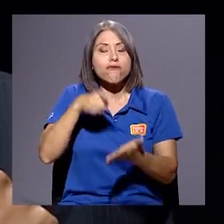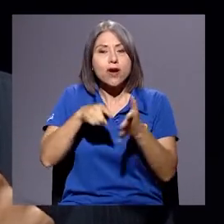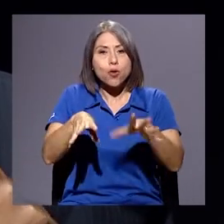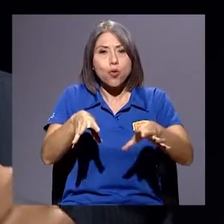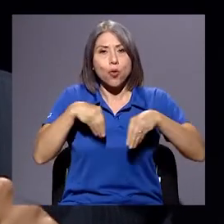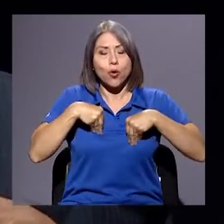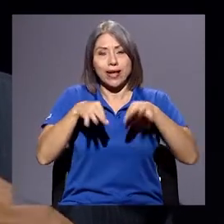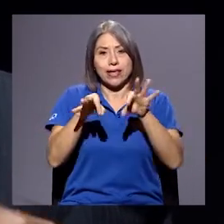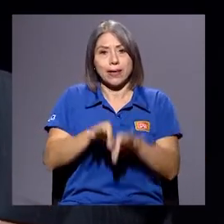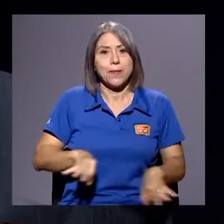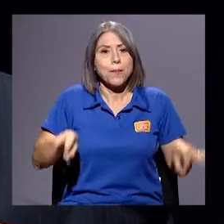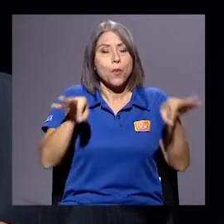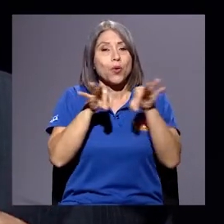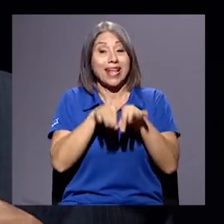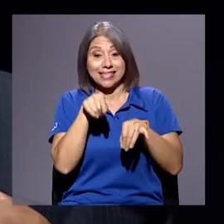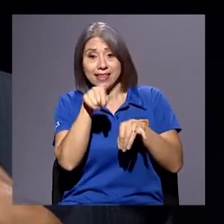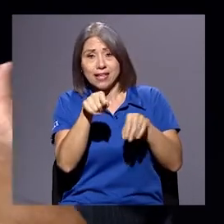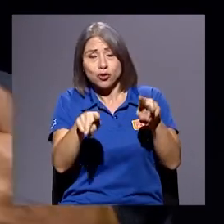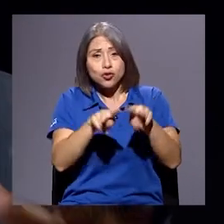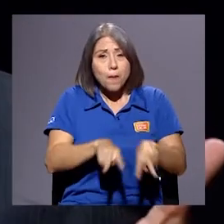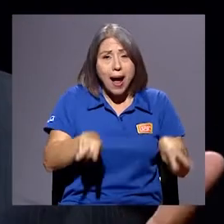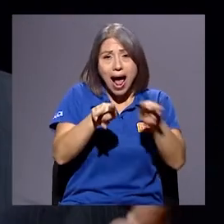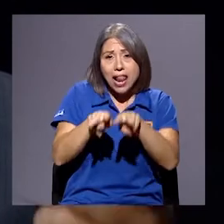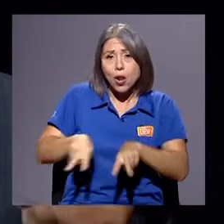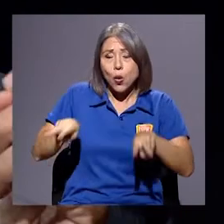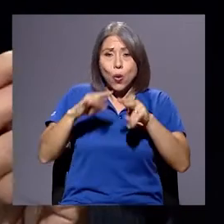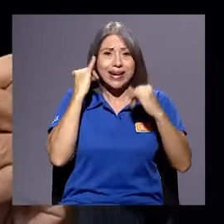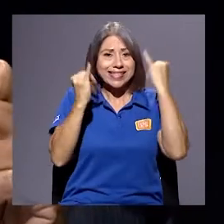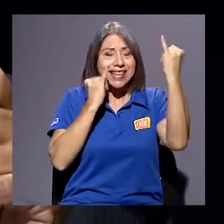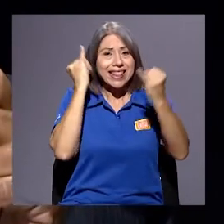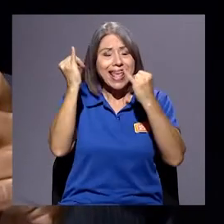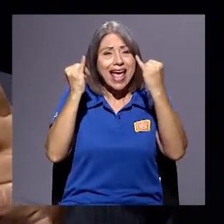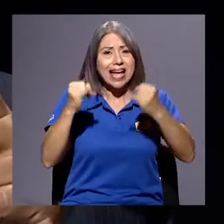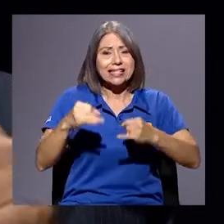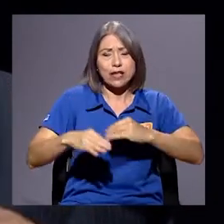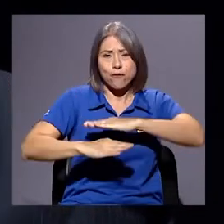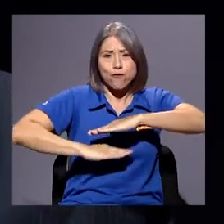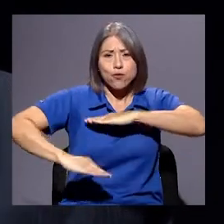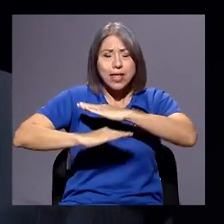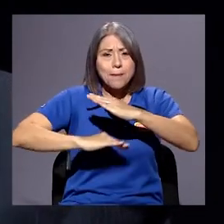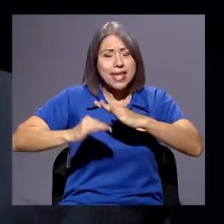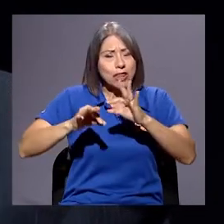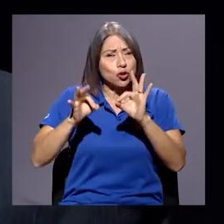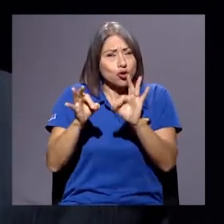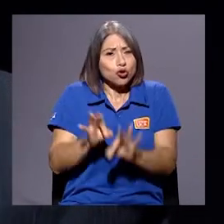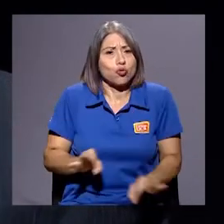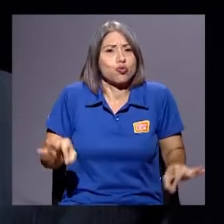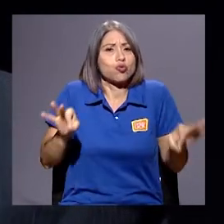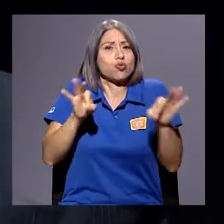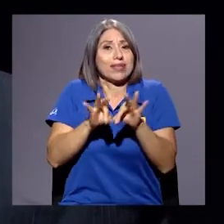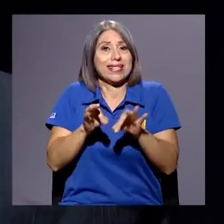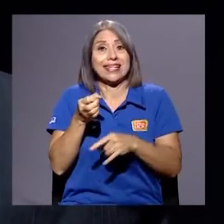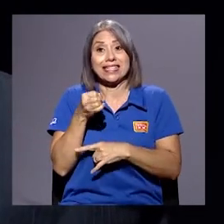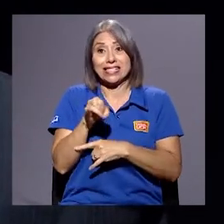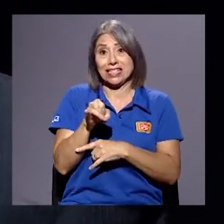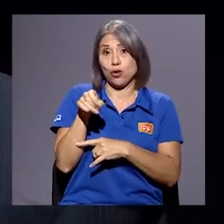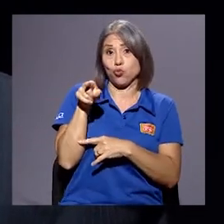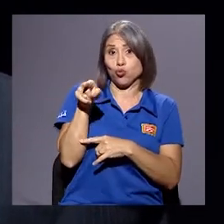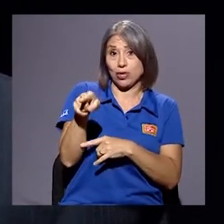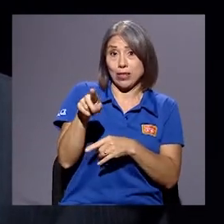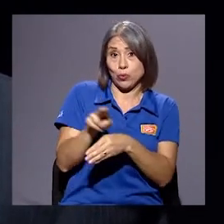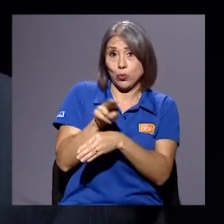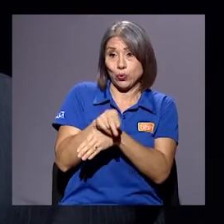valores, ideas, fundamentos vitales, que si usted los toca y los lleva a puntos de